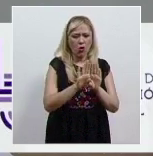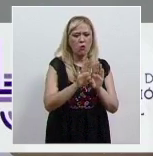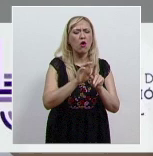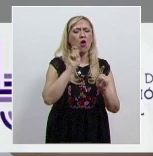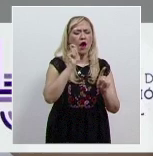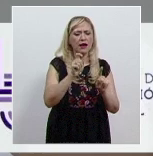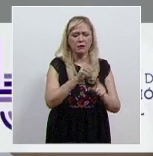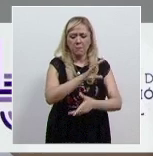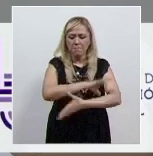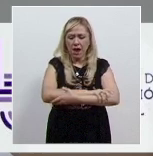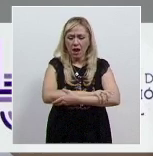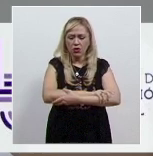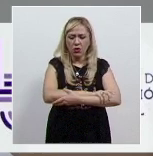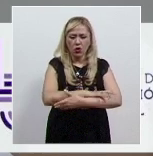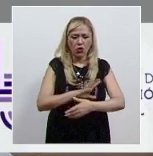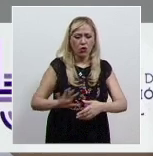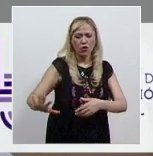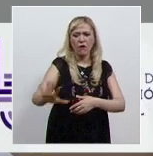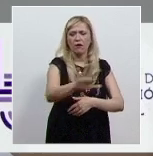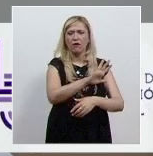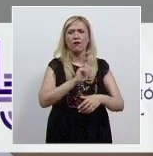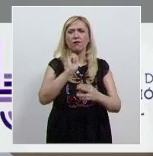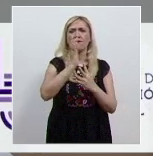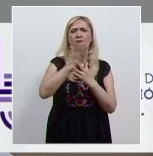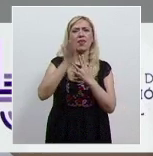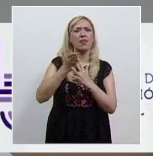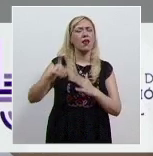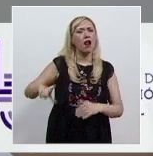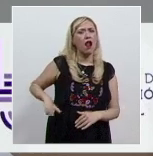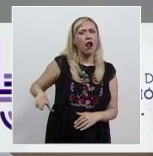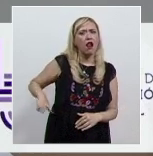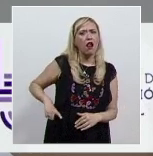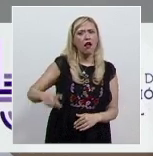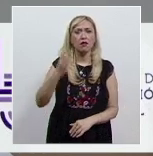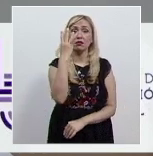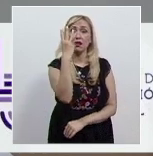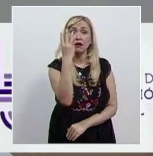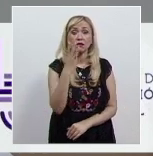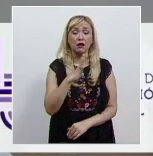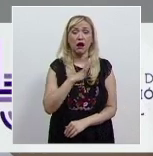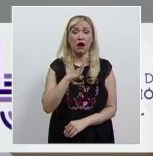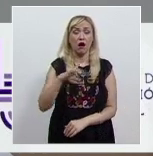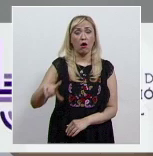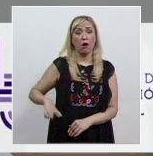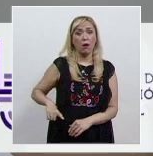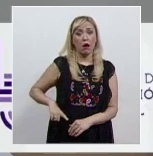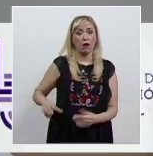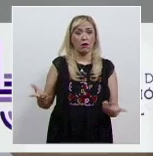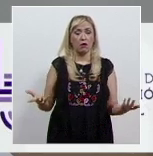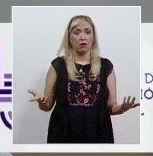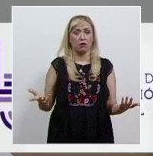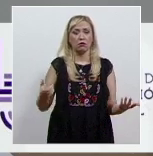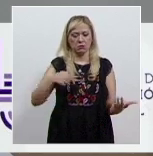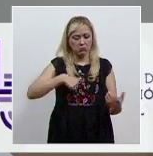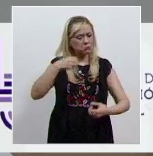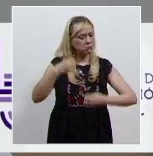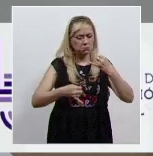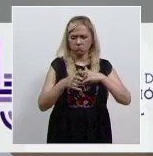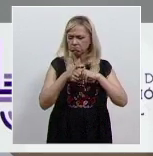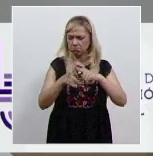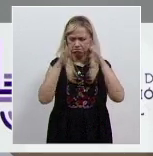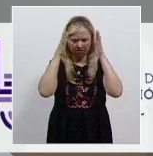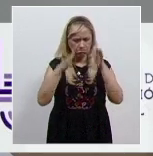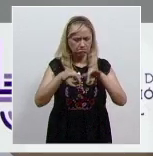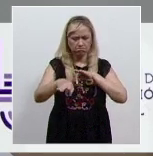pacto federal, la idea de civilización. Nosotros, como jueces, seguiremos haciendo nuestro trabajo como lo hemos hecho hasta ahora,